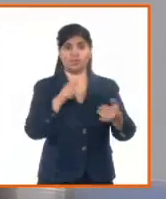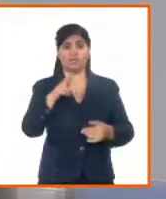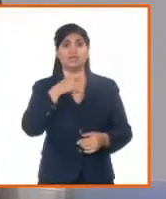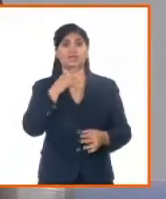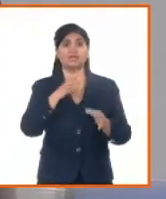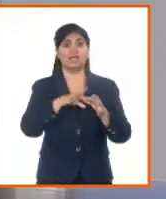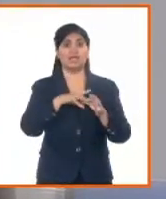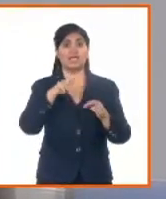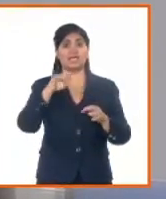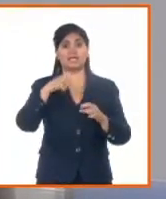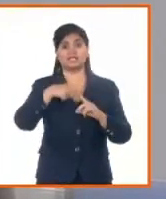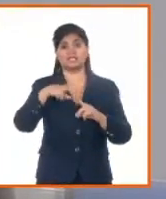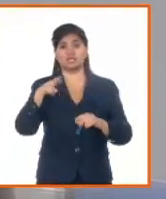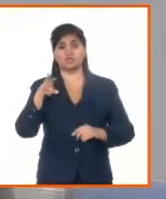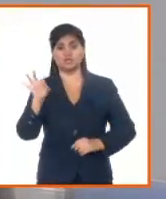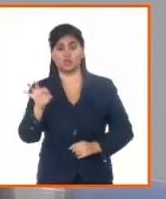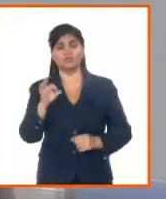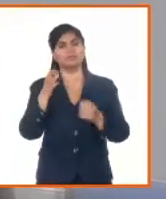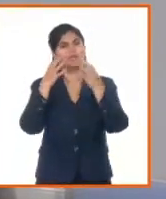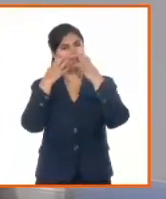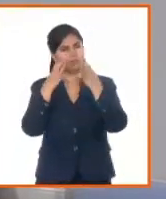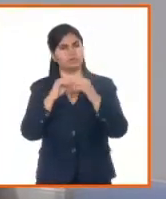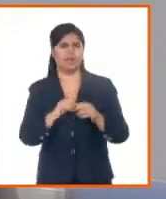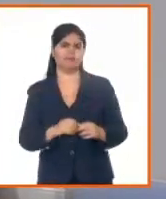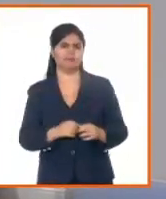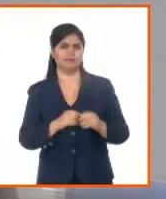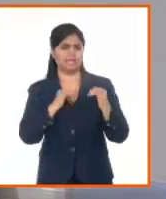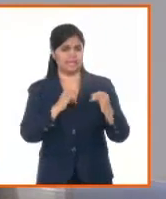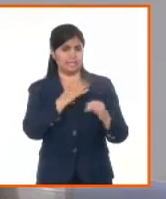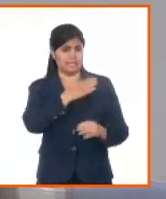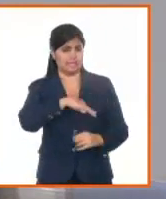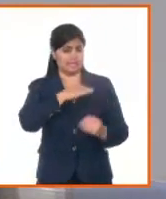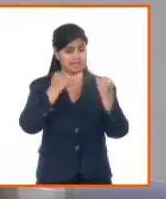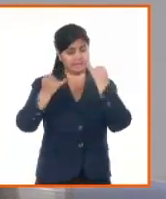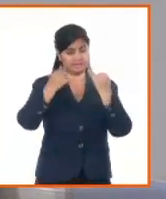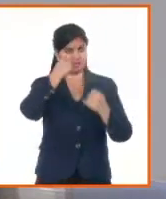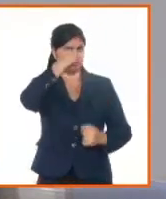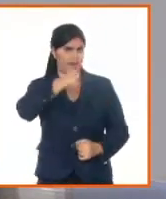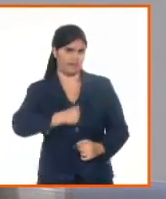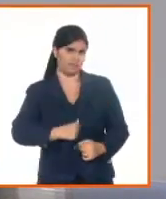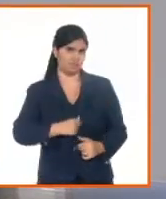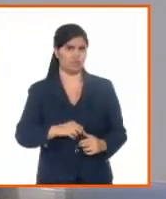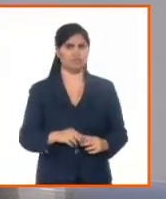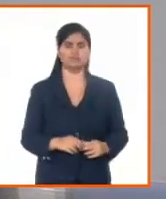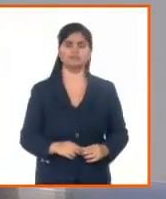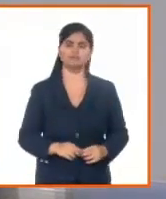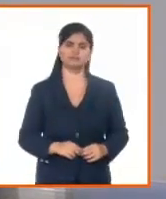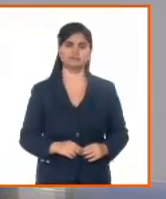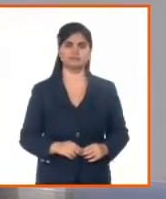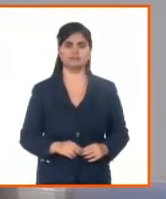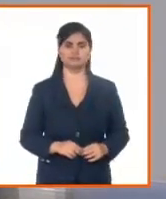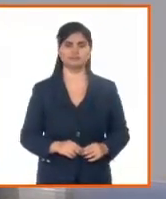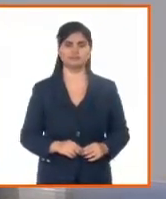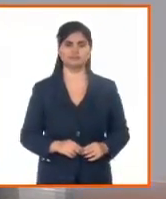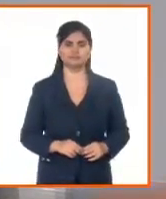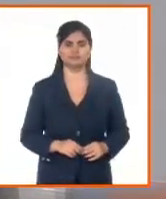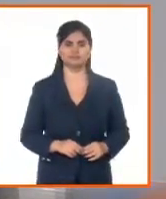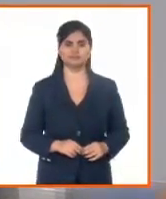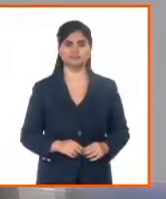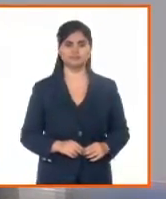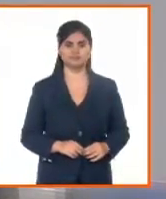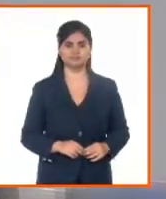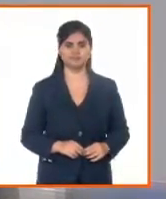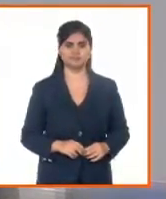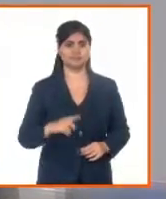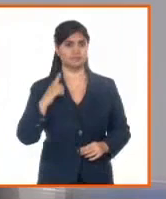seguridad jurídica, porque evitan conflictos futuros. Nosotros tenemos una responsabilidad como Ministerio de